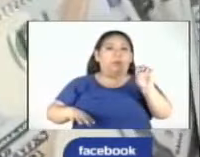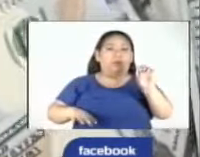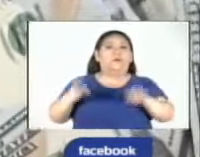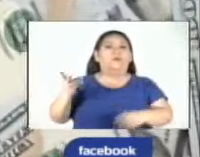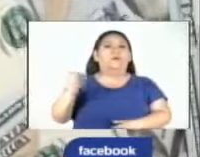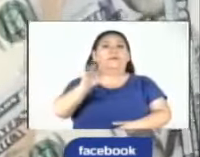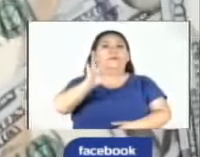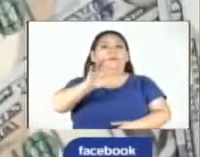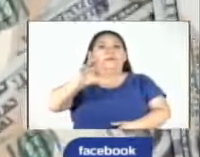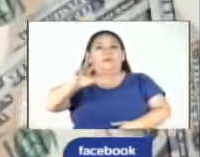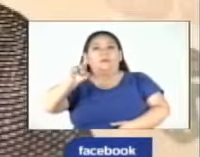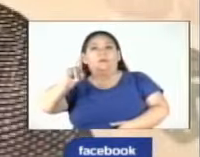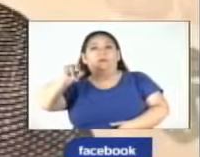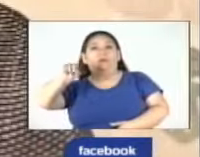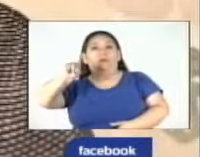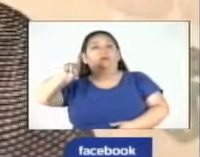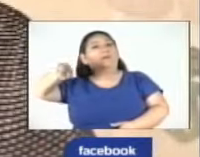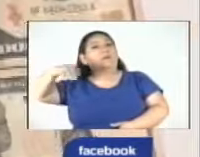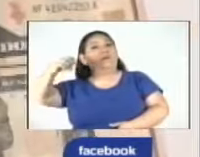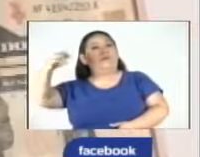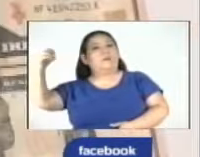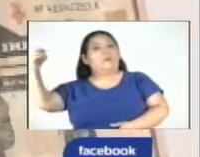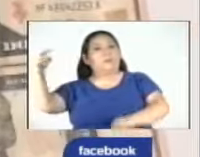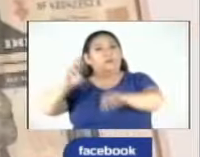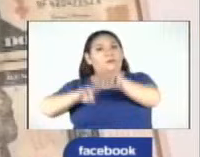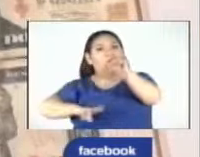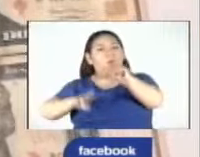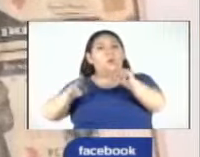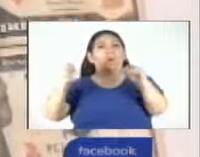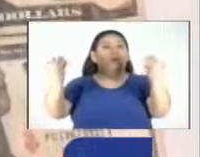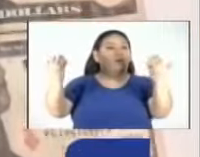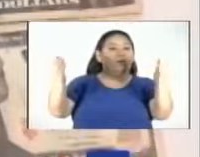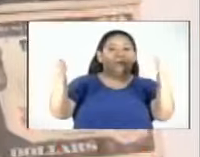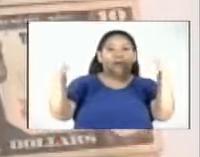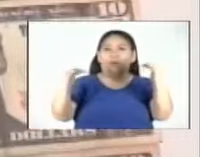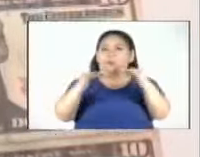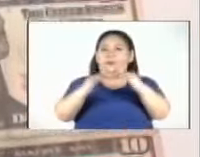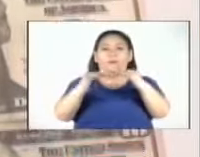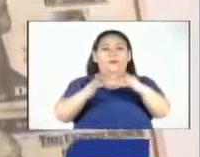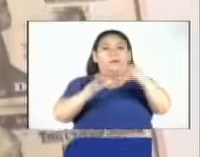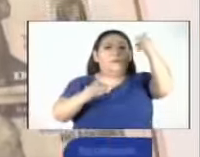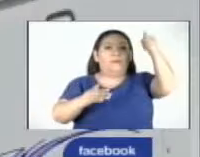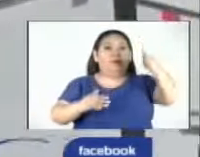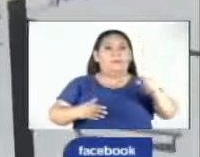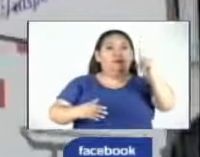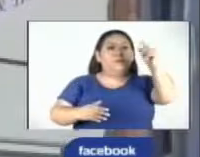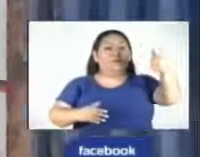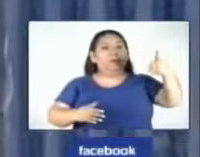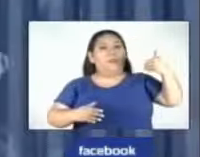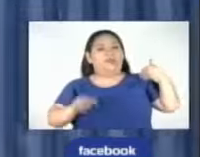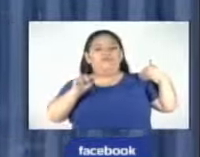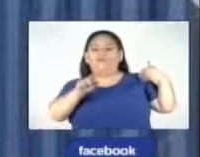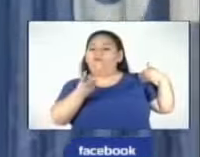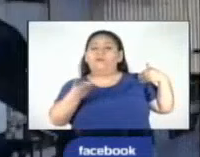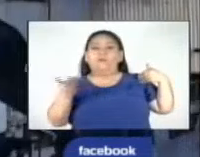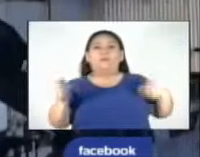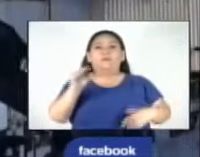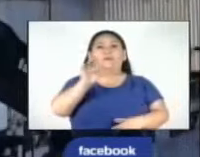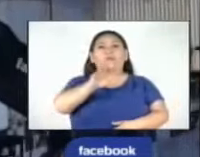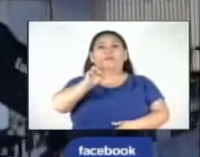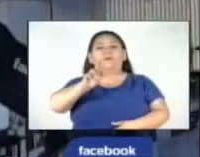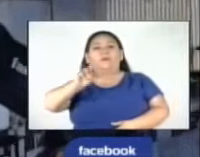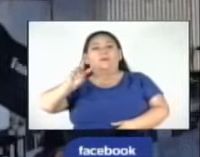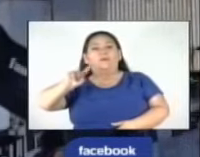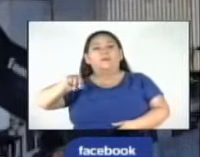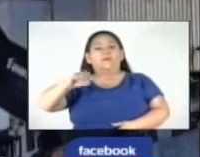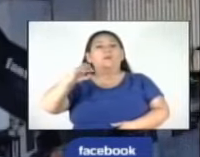531.1 millones de dólares. Si se compara con el mismo mes del año pasado, donde fueron 522